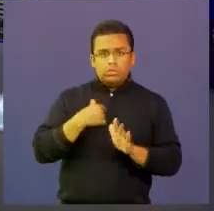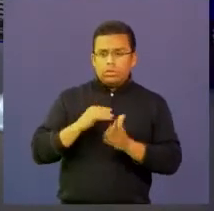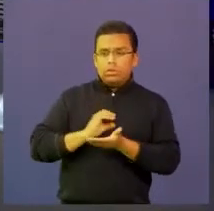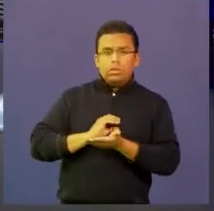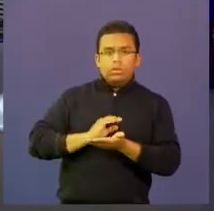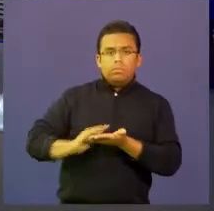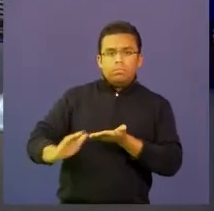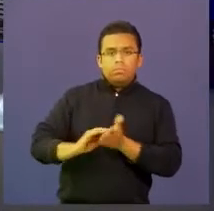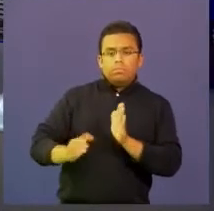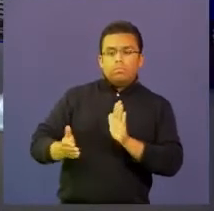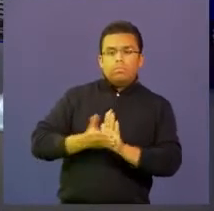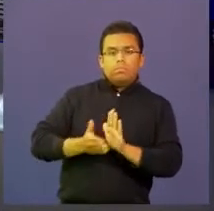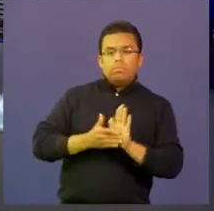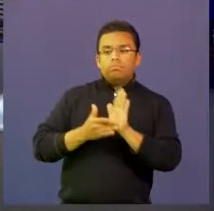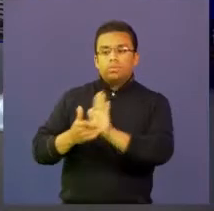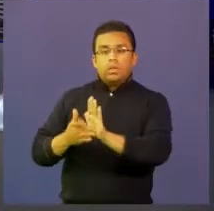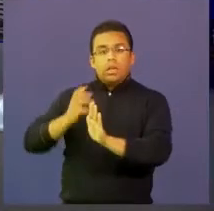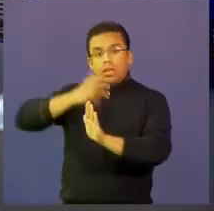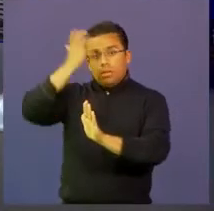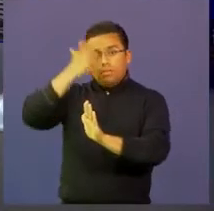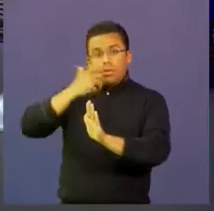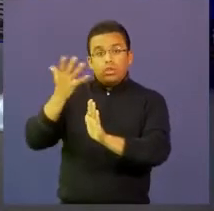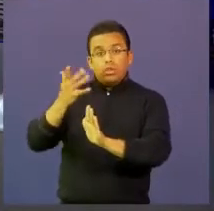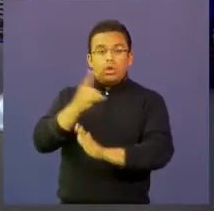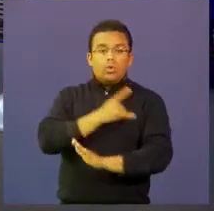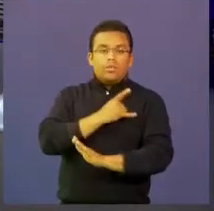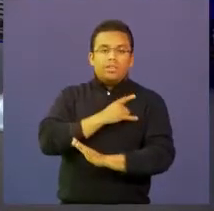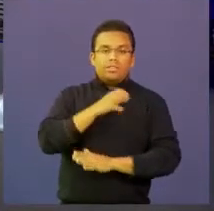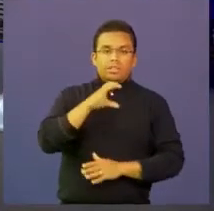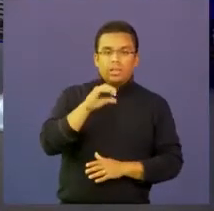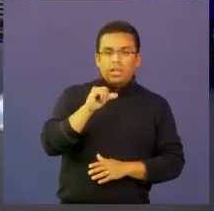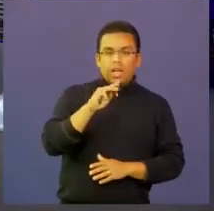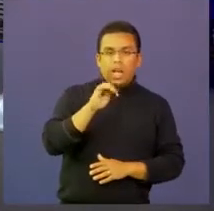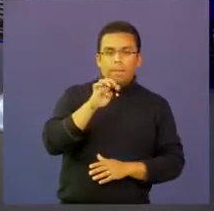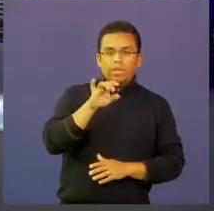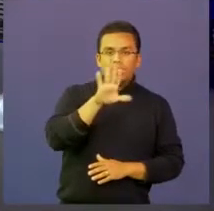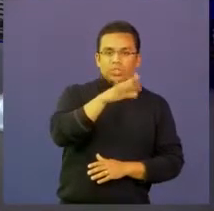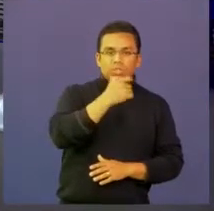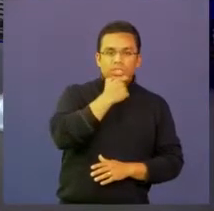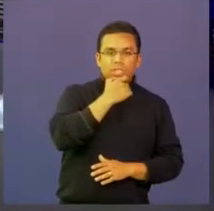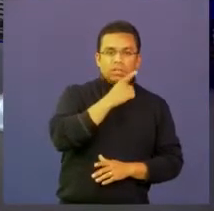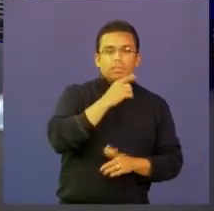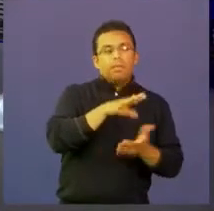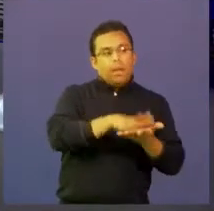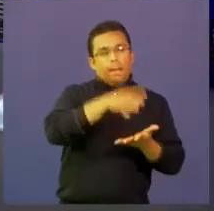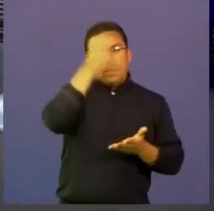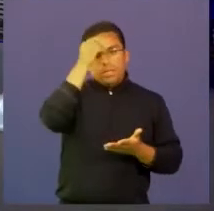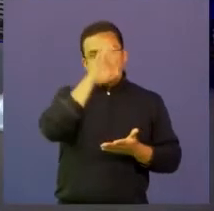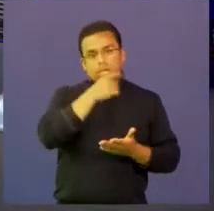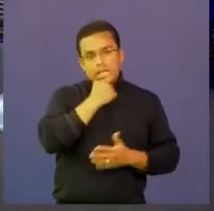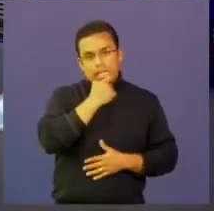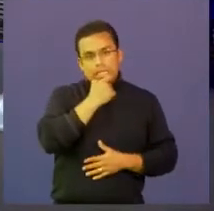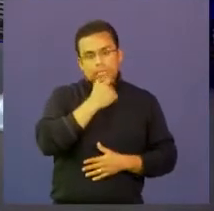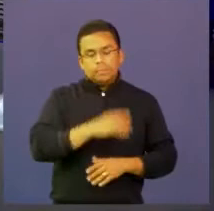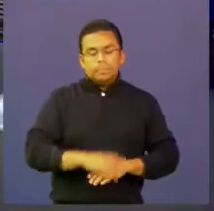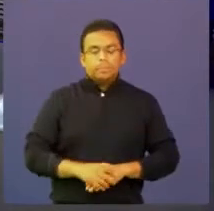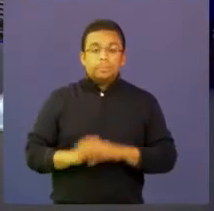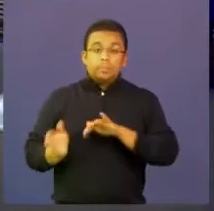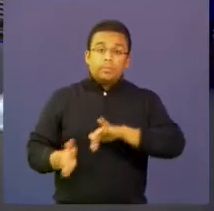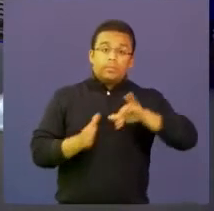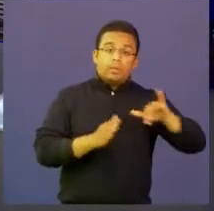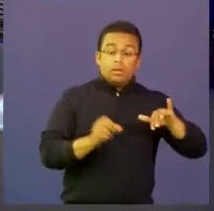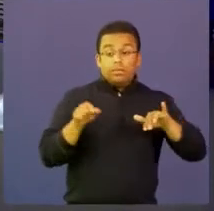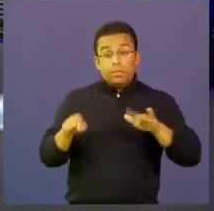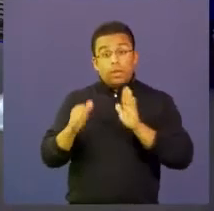tomar un examen hasta la Universidad de Cambridge, que es una medida, pues, en el aprendizaje inglés. Por otro lado, el